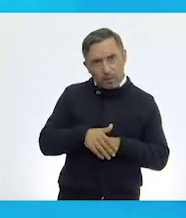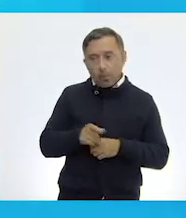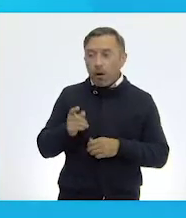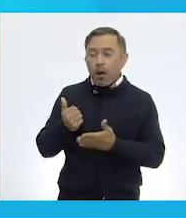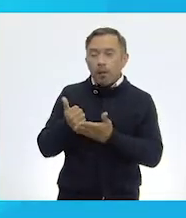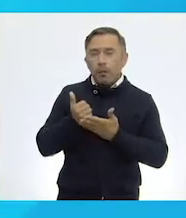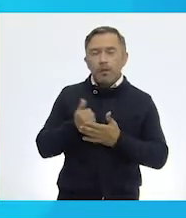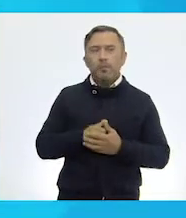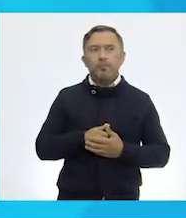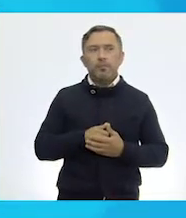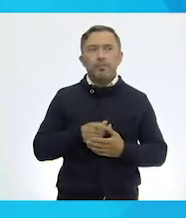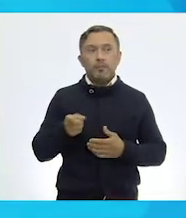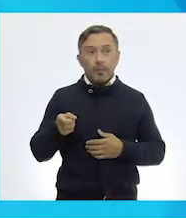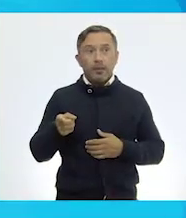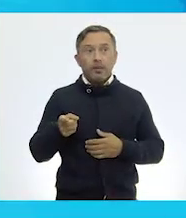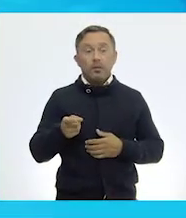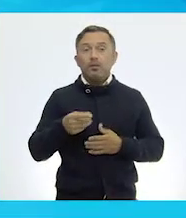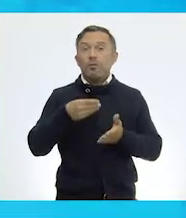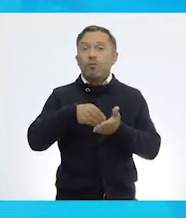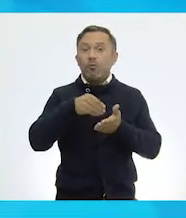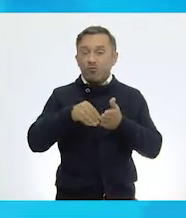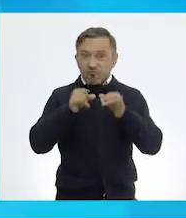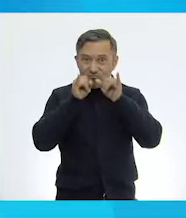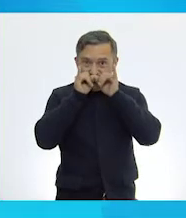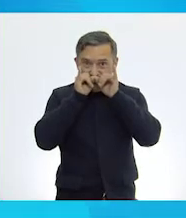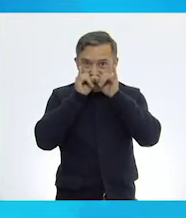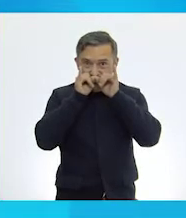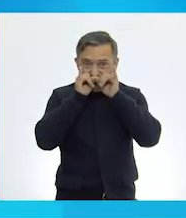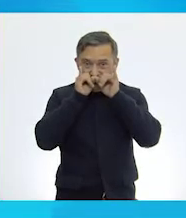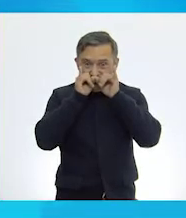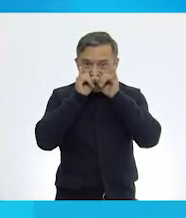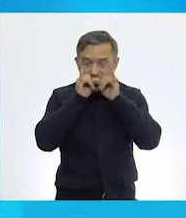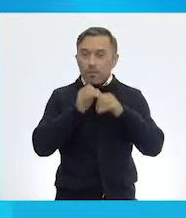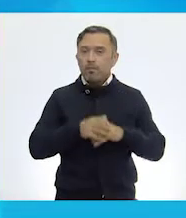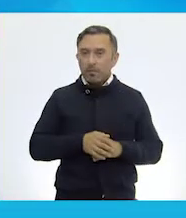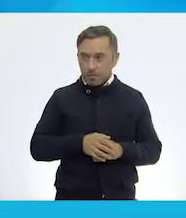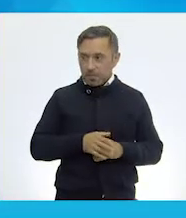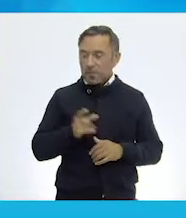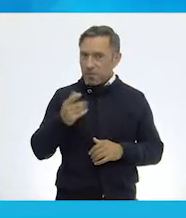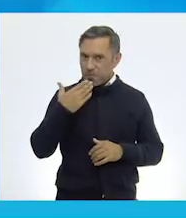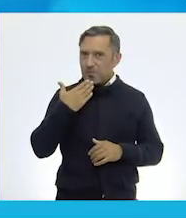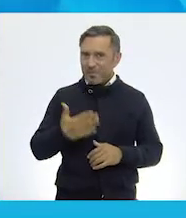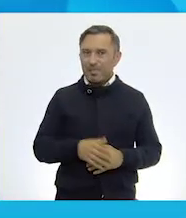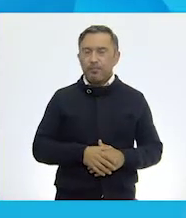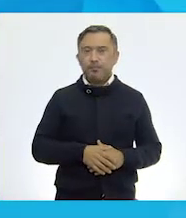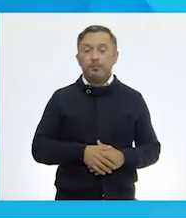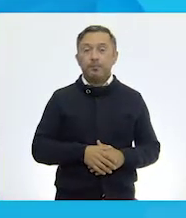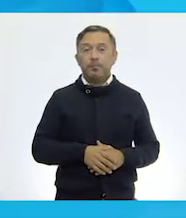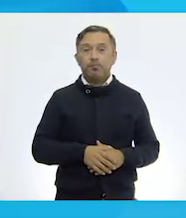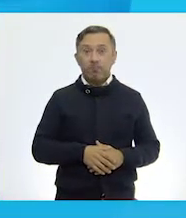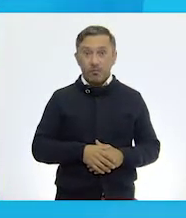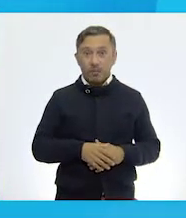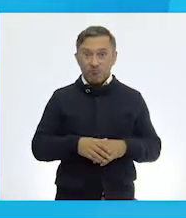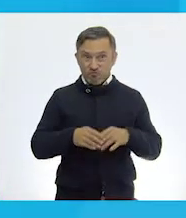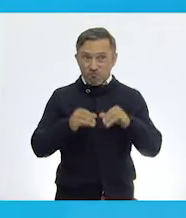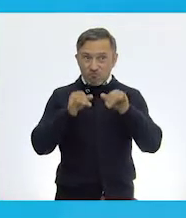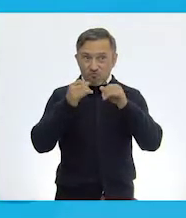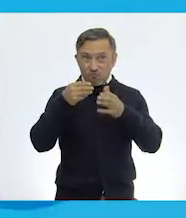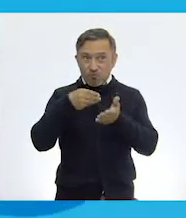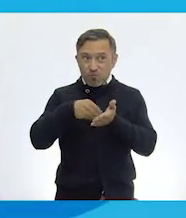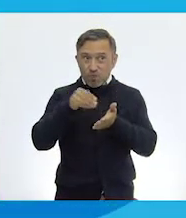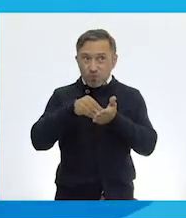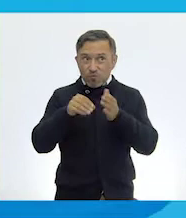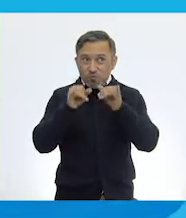animal? Es un jabalí. Sí, es un jabalí. Muy bien. ¿El jabalí es un animal